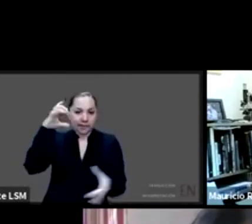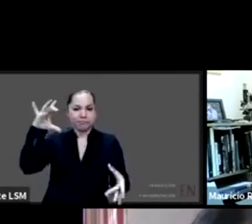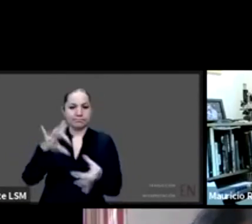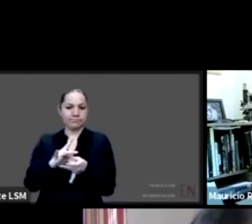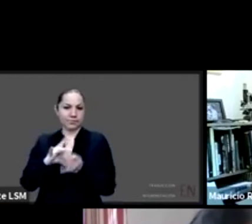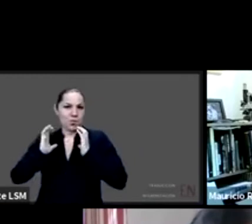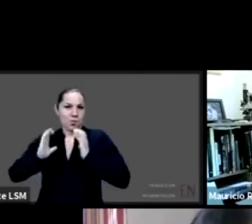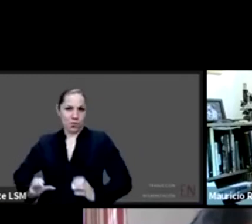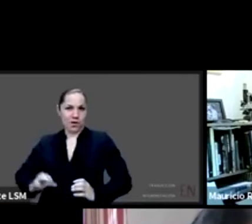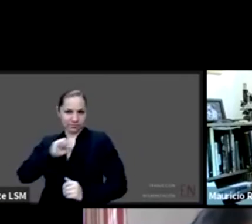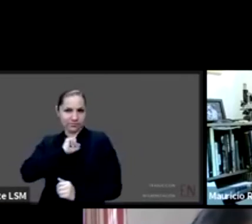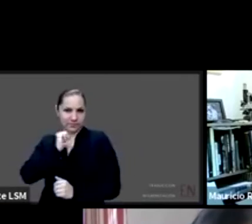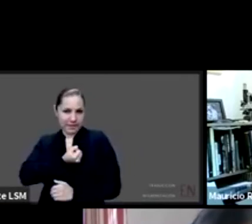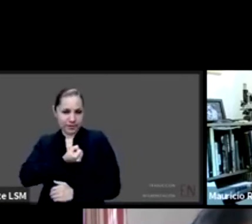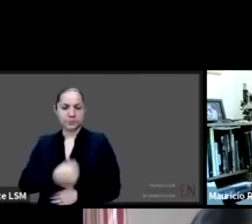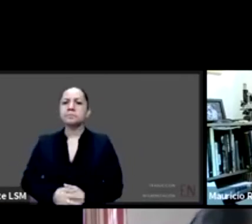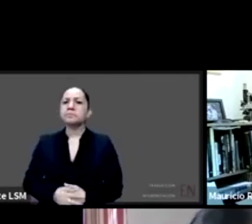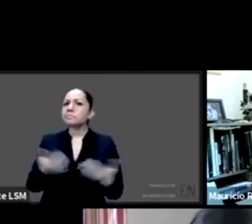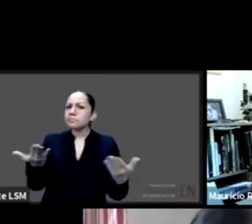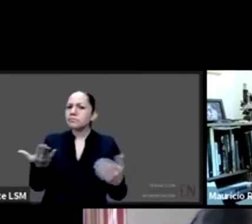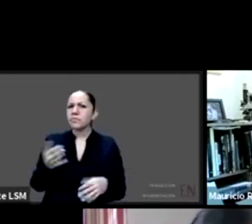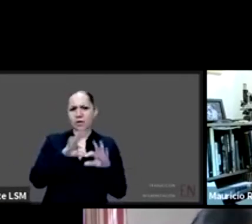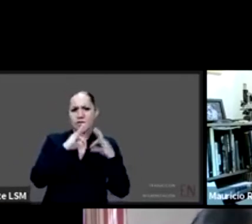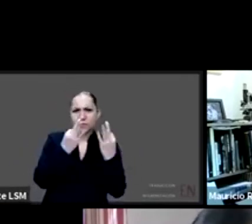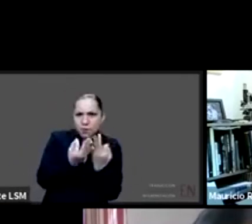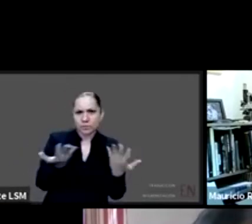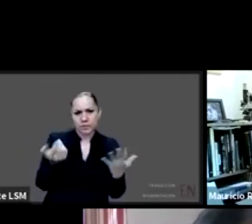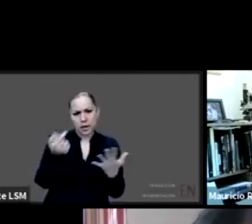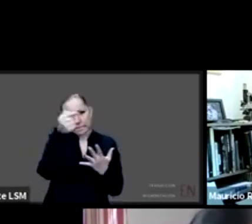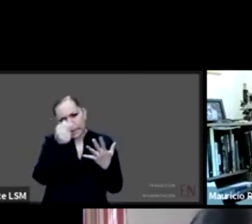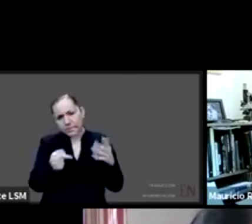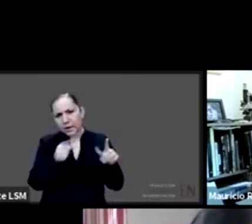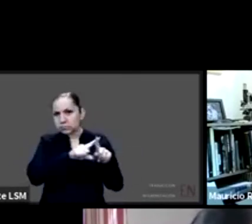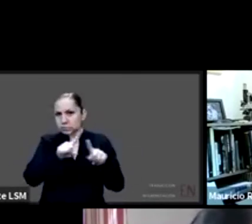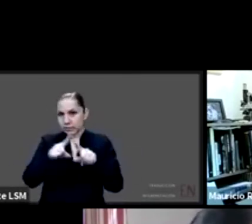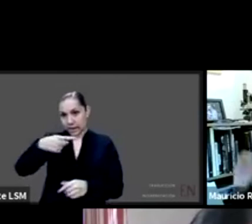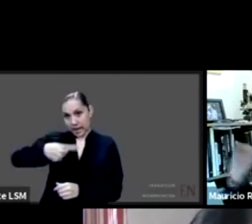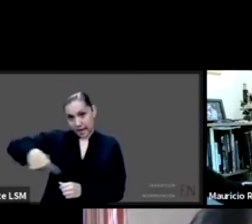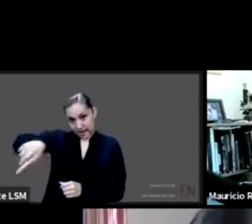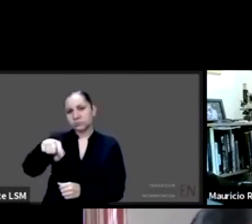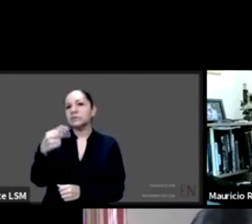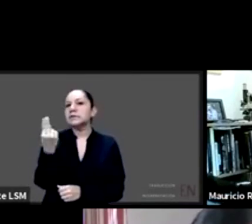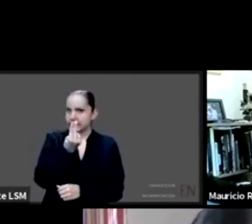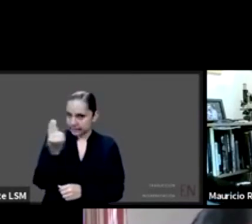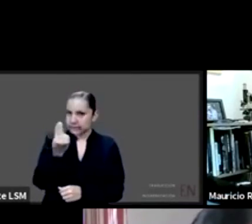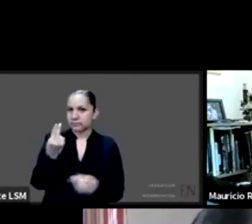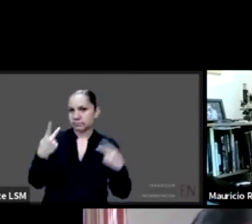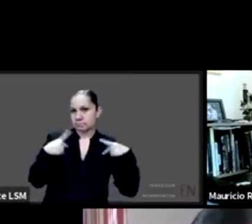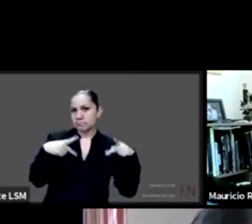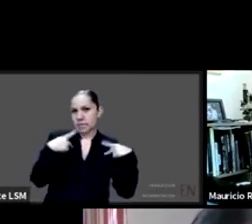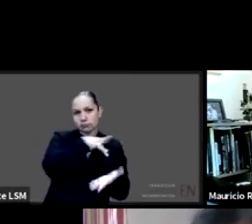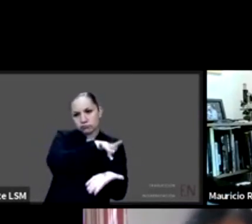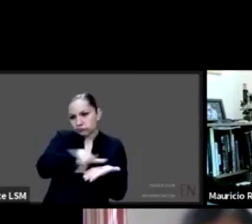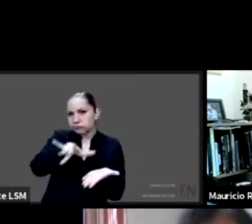factores clave tiene que ver con la posibilidad de que estas personas puedan estar acompañadas por un auxiliar y ese auxiliar